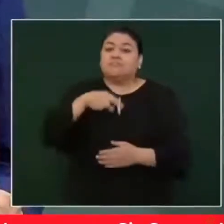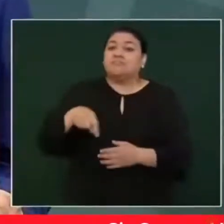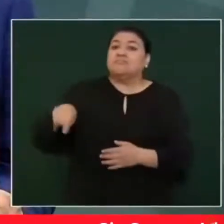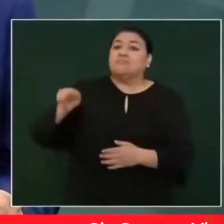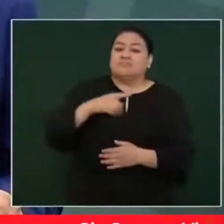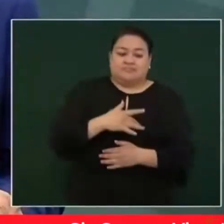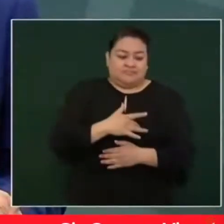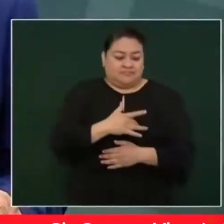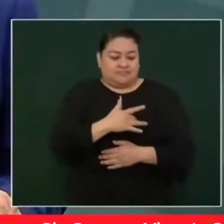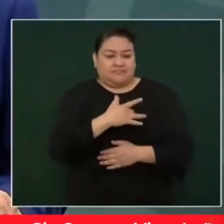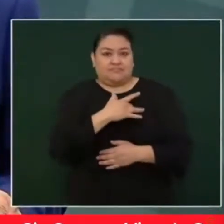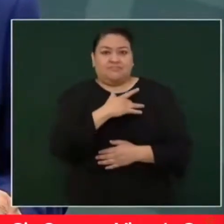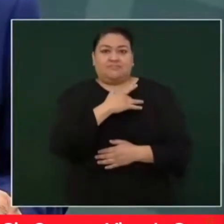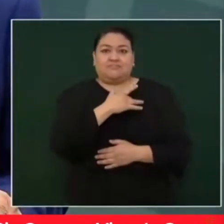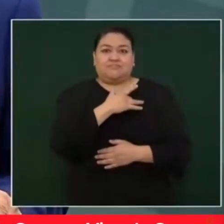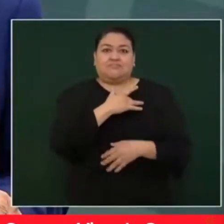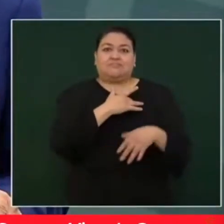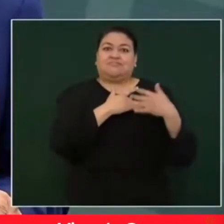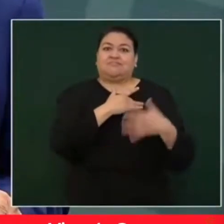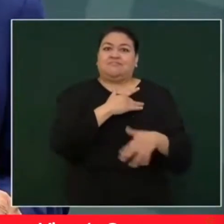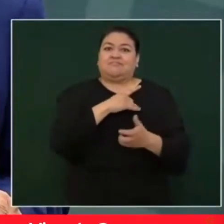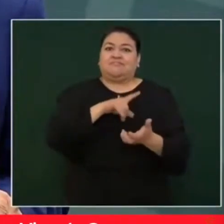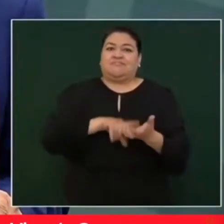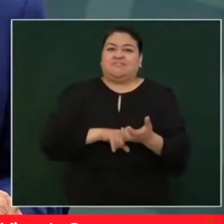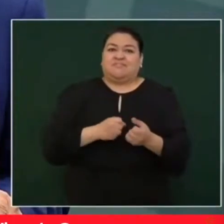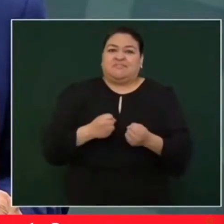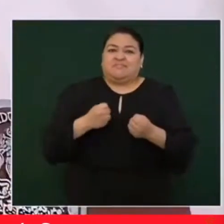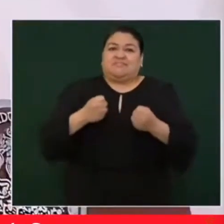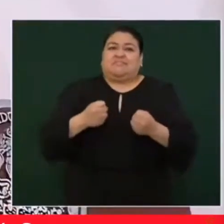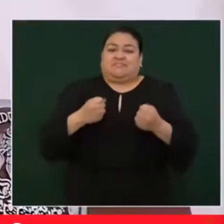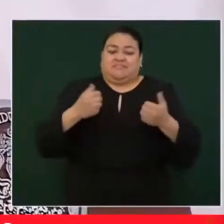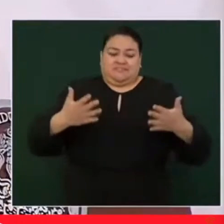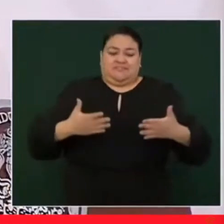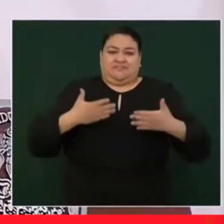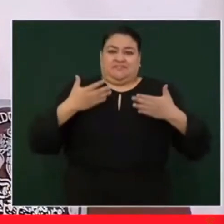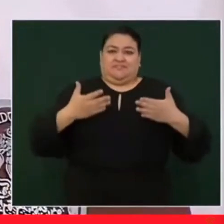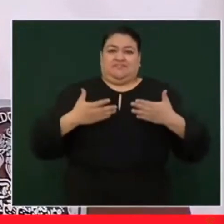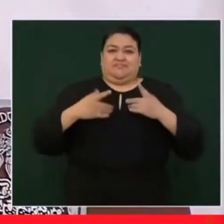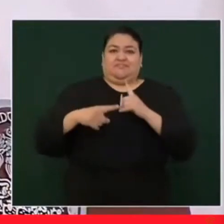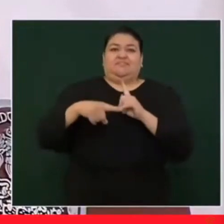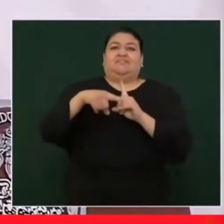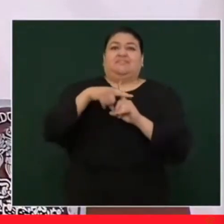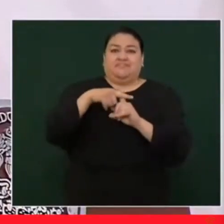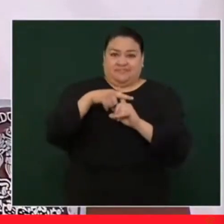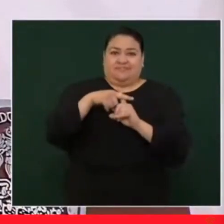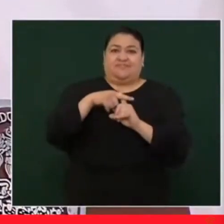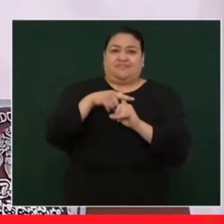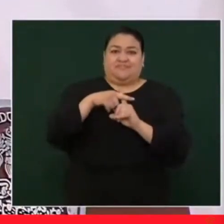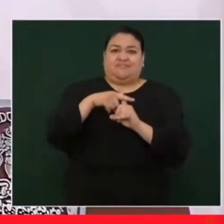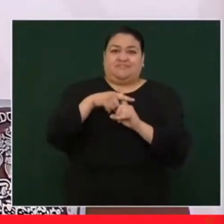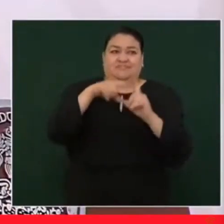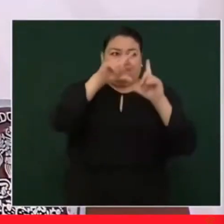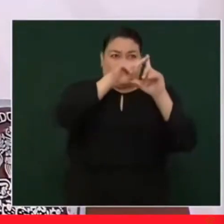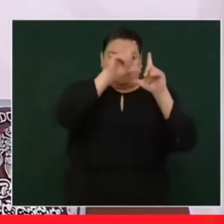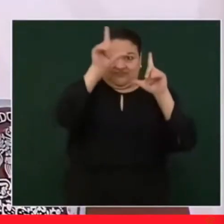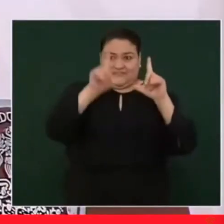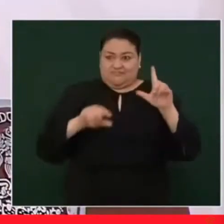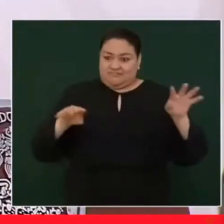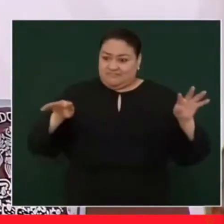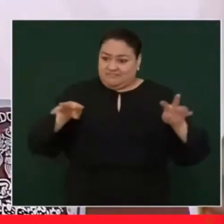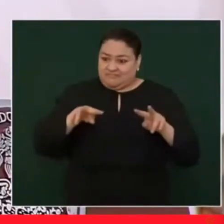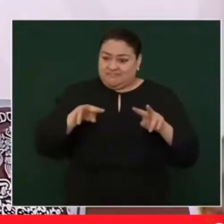el ánimo nacionalista